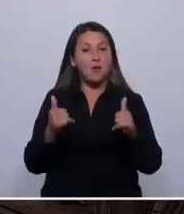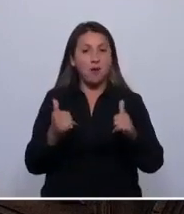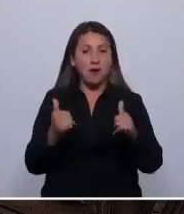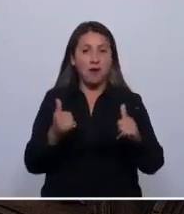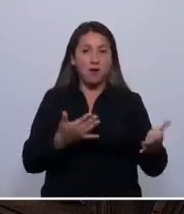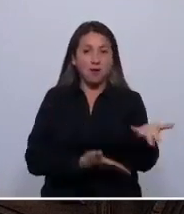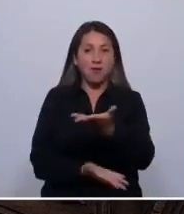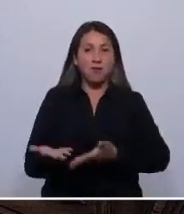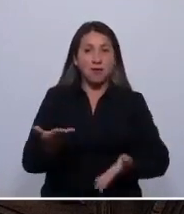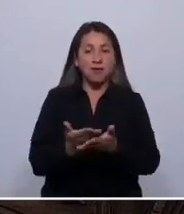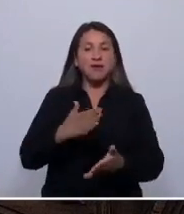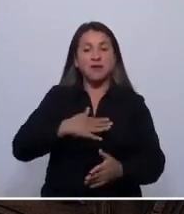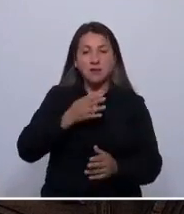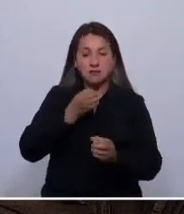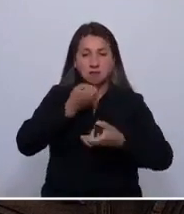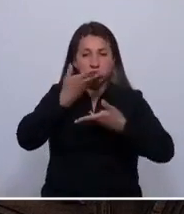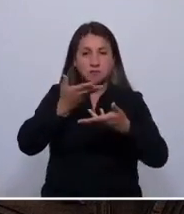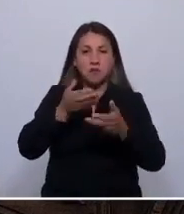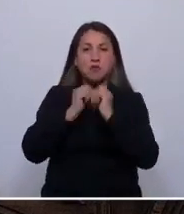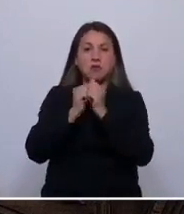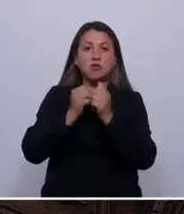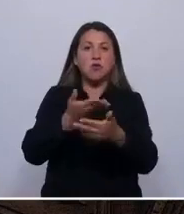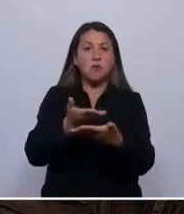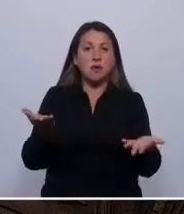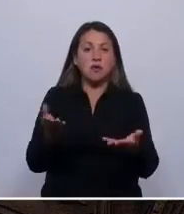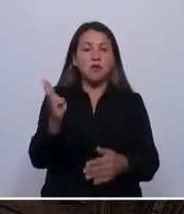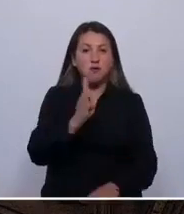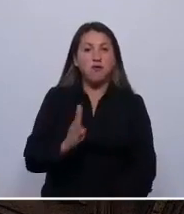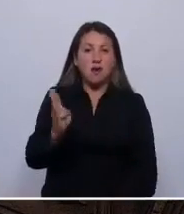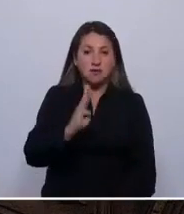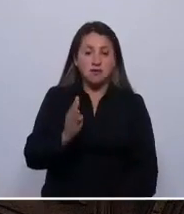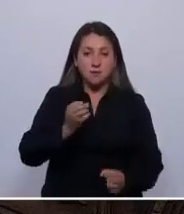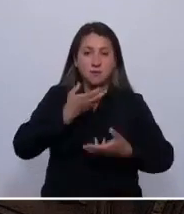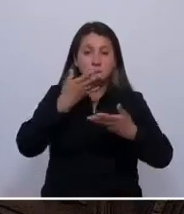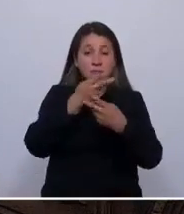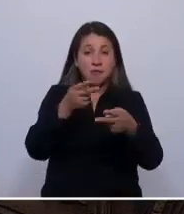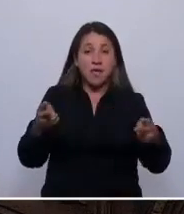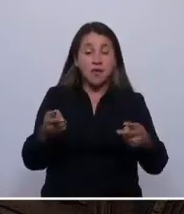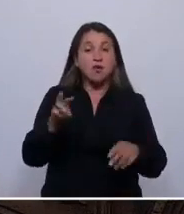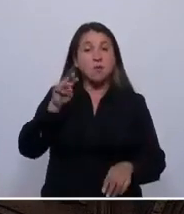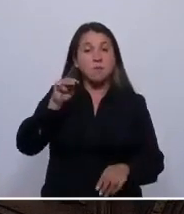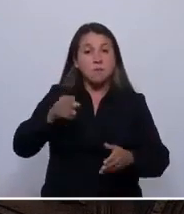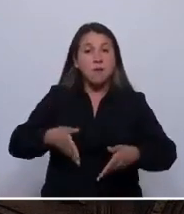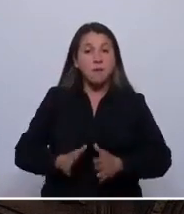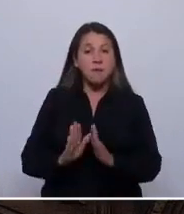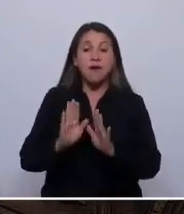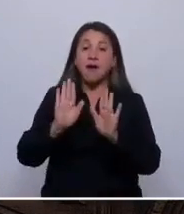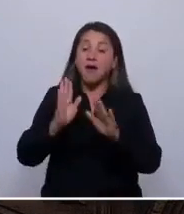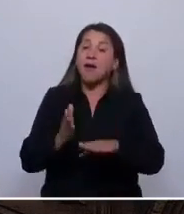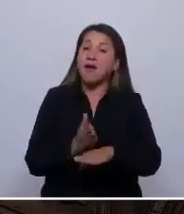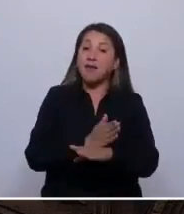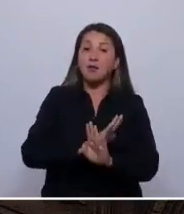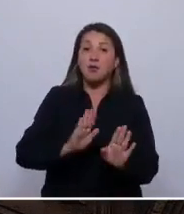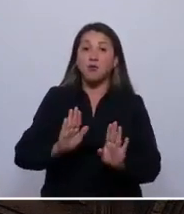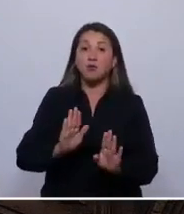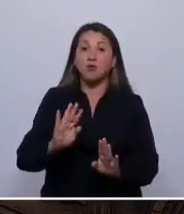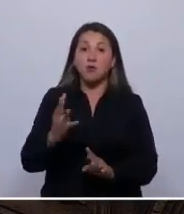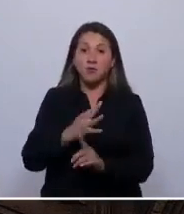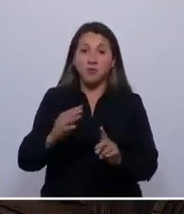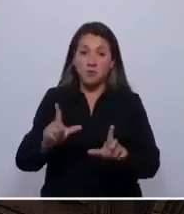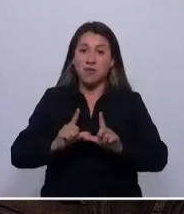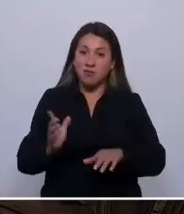Y hoy le quiero hablar a mis compañeros y compañeras de básica, a aquellas que fueron mamá incluso antes de terminar de estudiar.